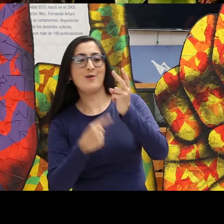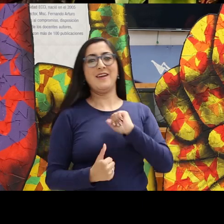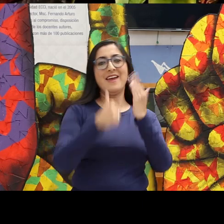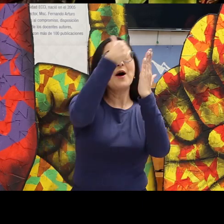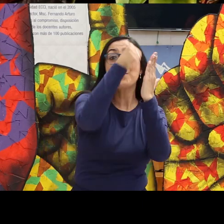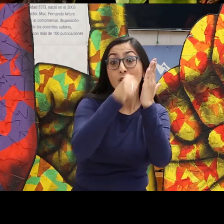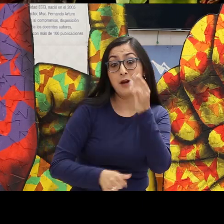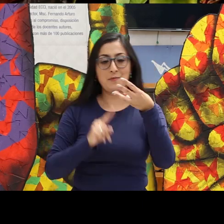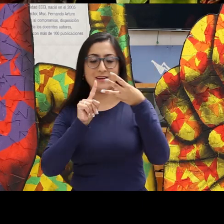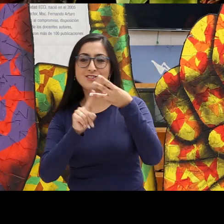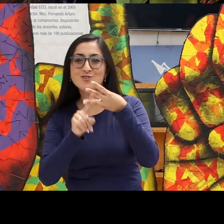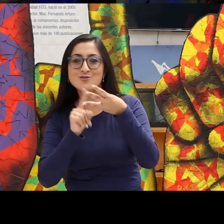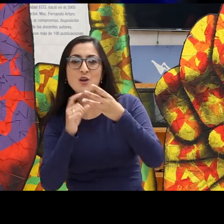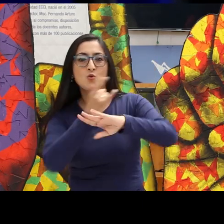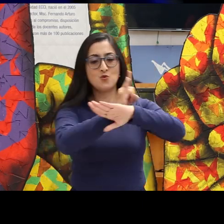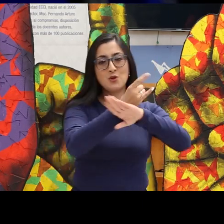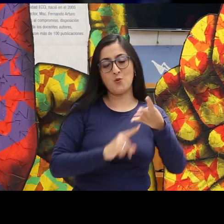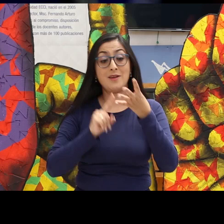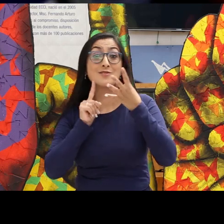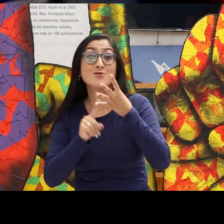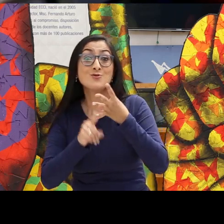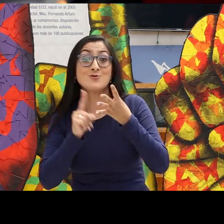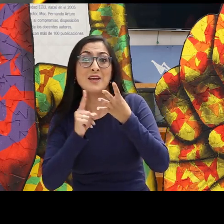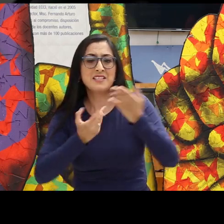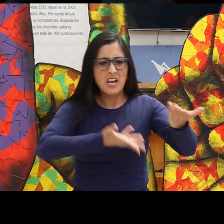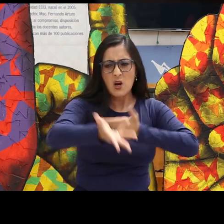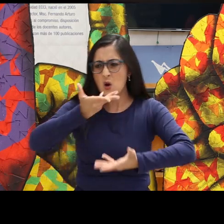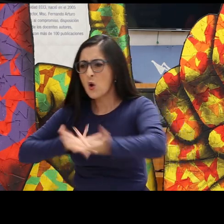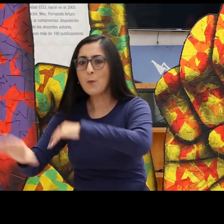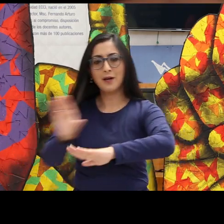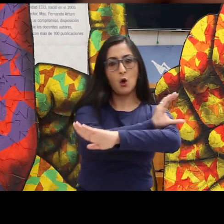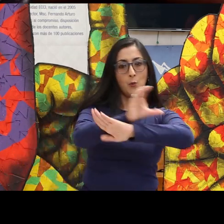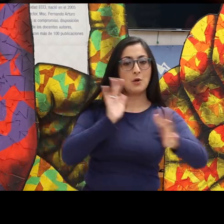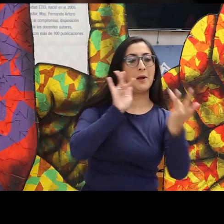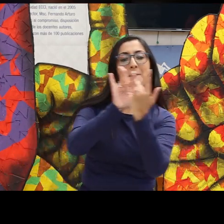circuitos, las board, le llamaban muchísimo la atención desde muy pequeño.